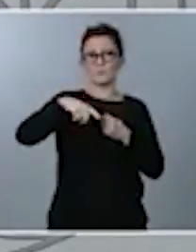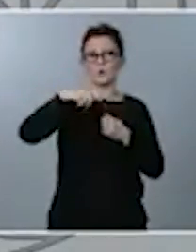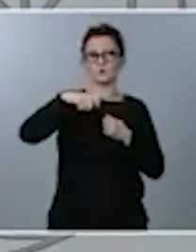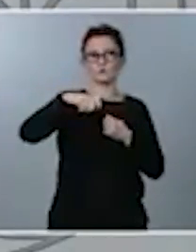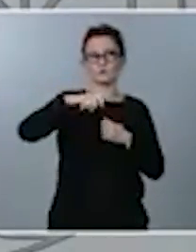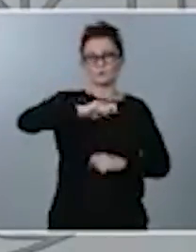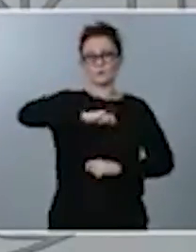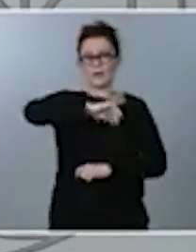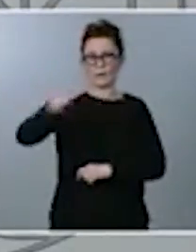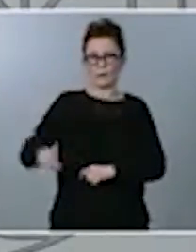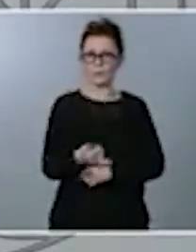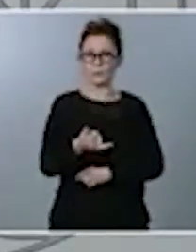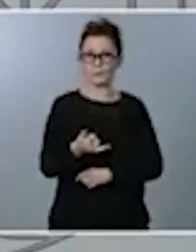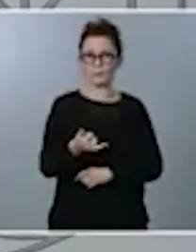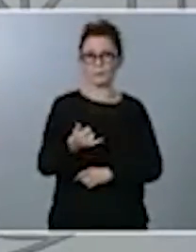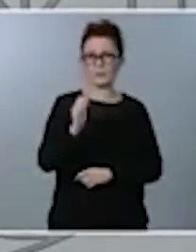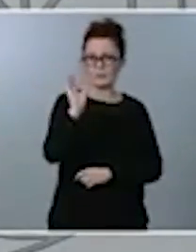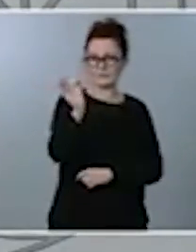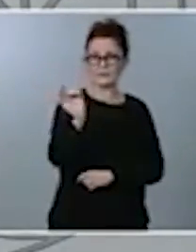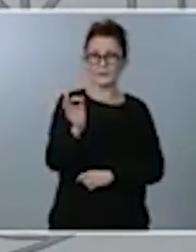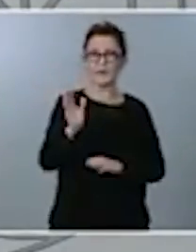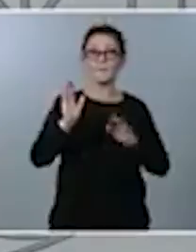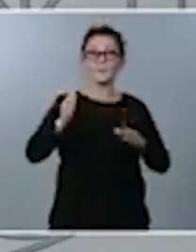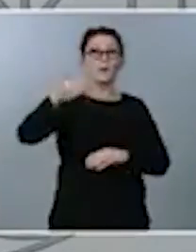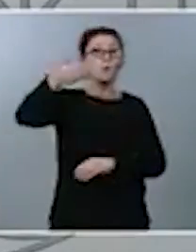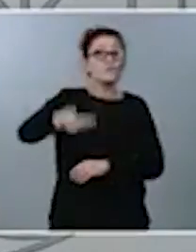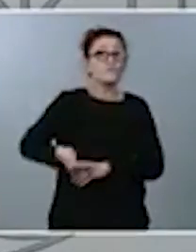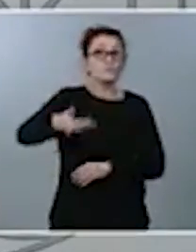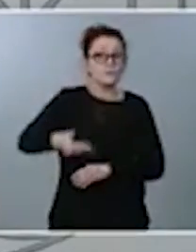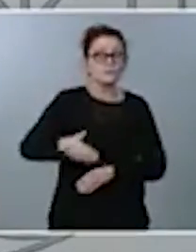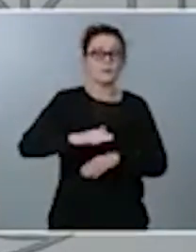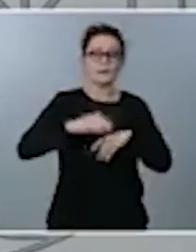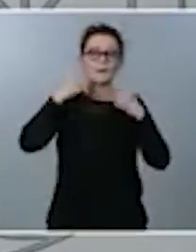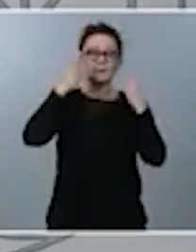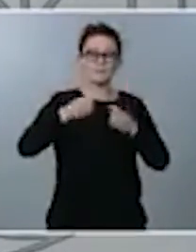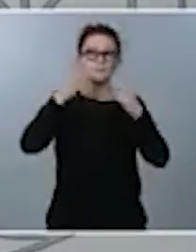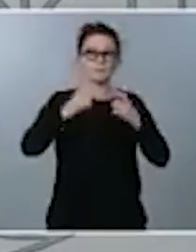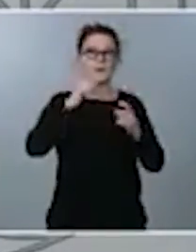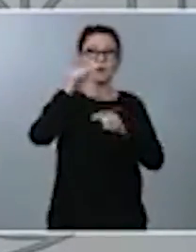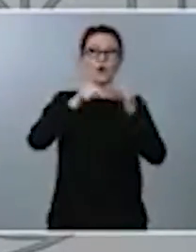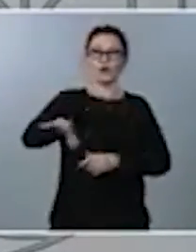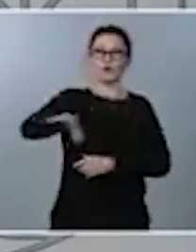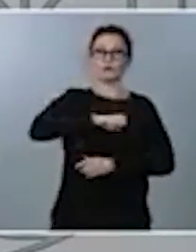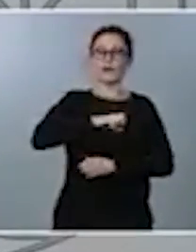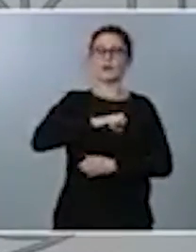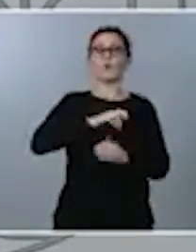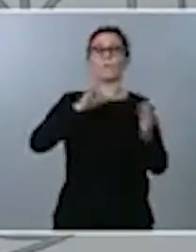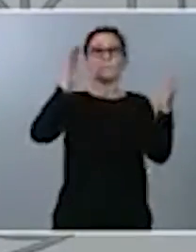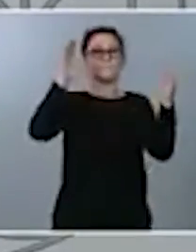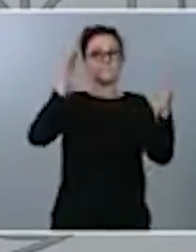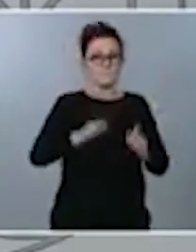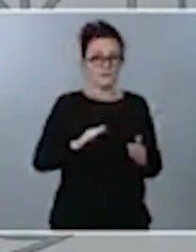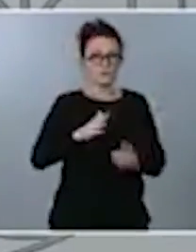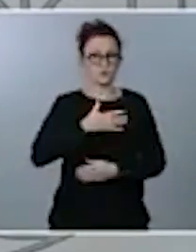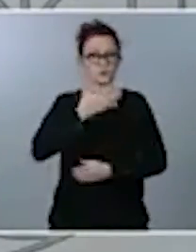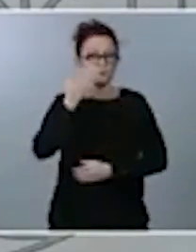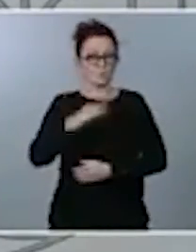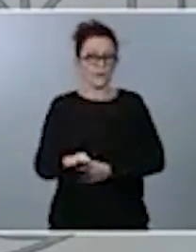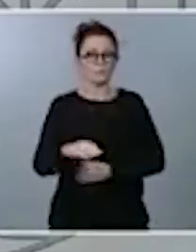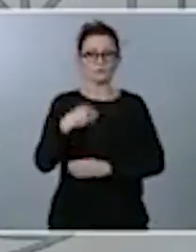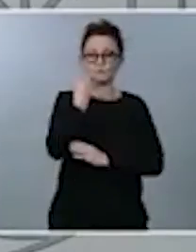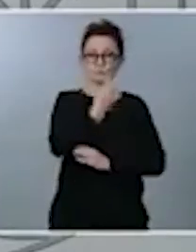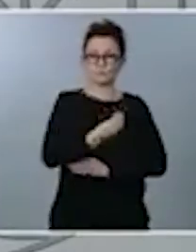imprescindible para que se produzcan los menos contagios posibles, para que preservemos la integridad de nuestro sistema